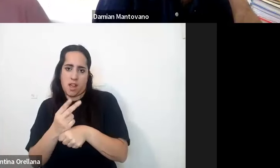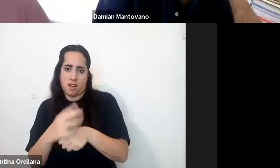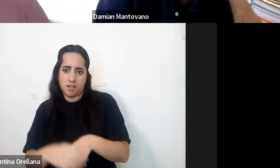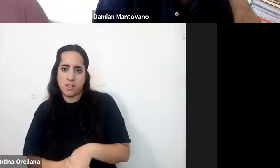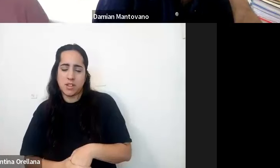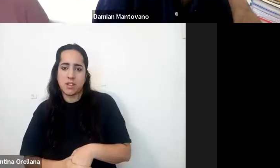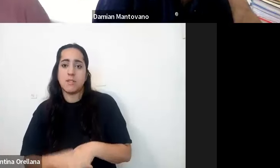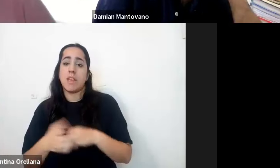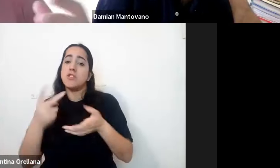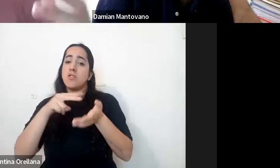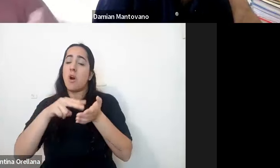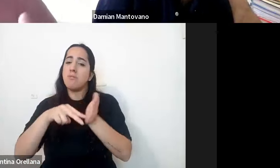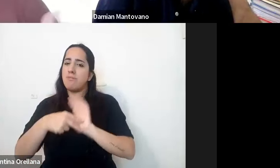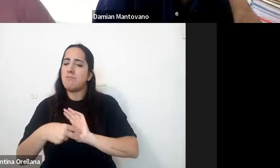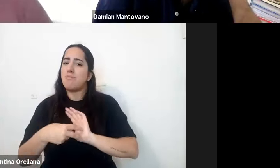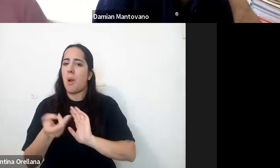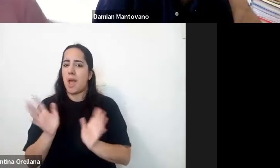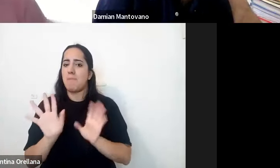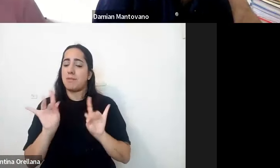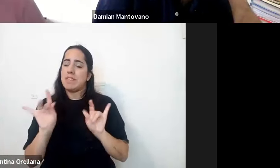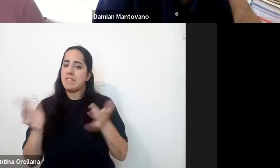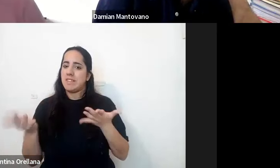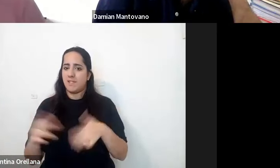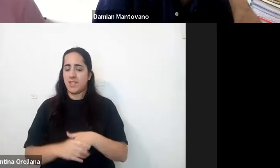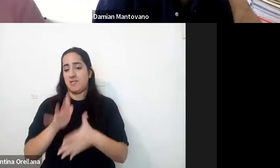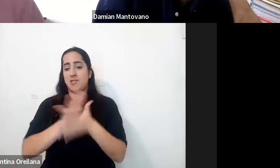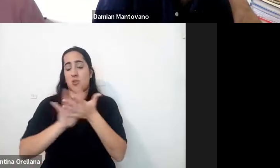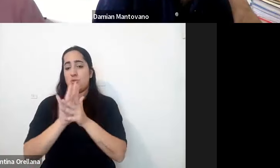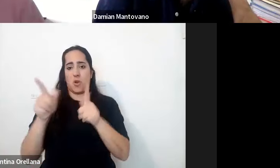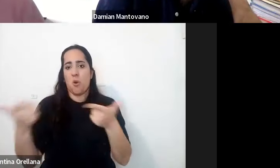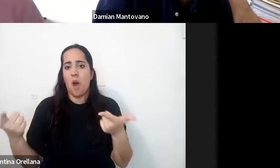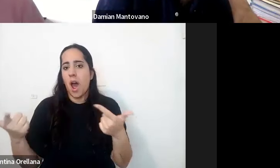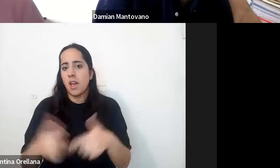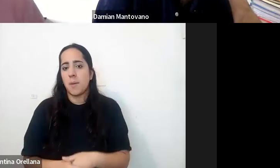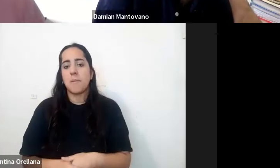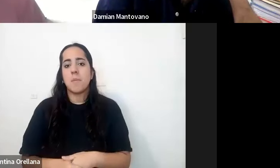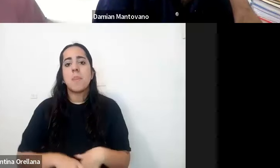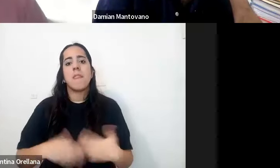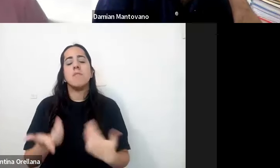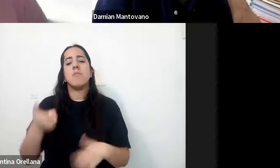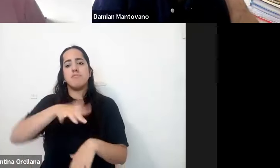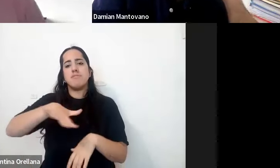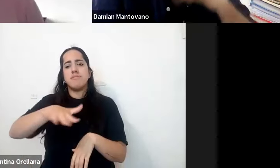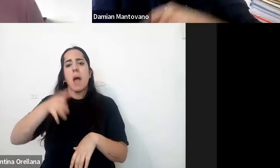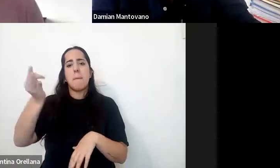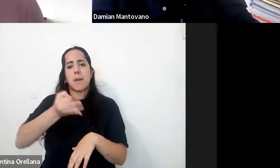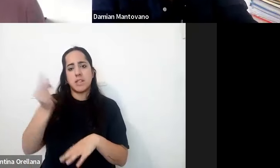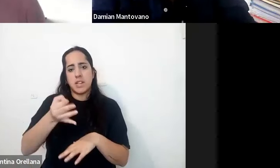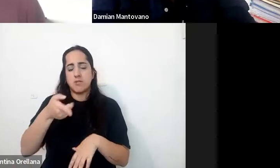ese todavía es un problema para nosotros y no hemos encontrado solución esta parte de la especialización de los